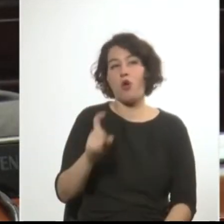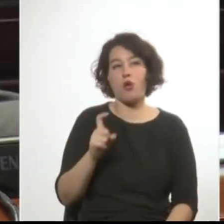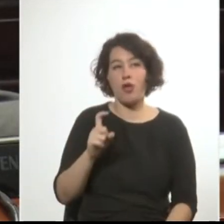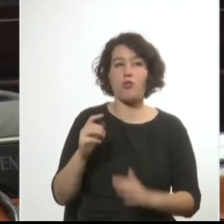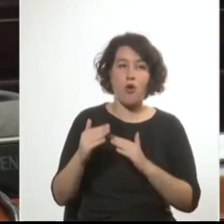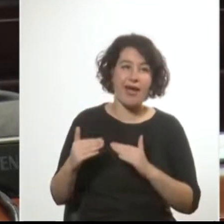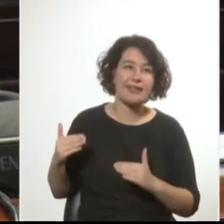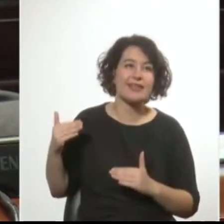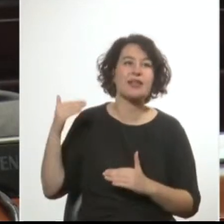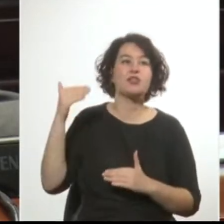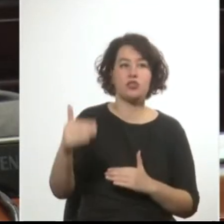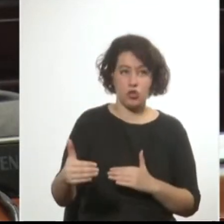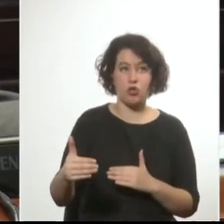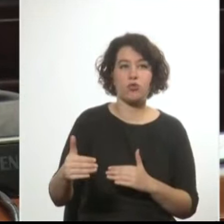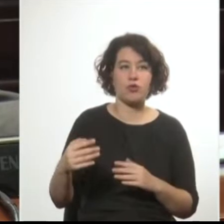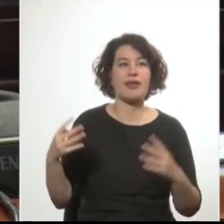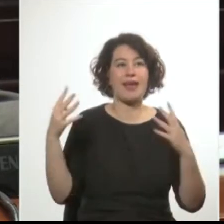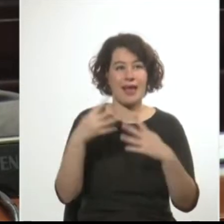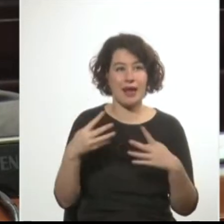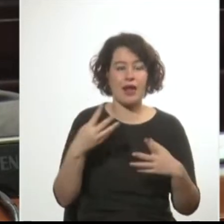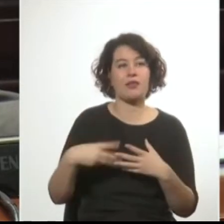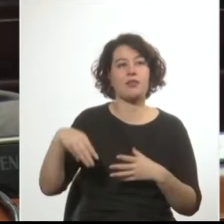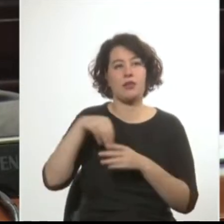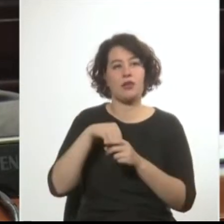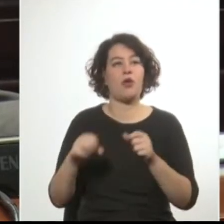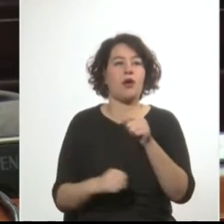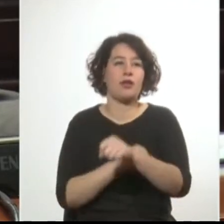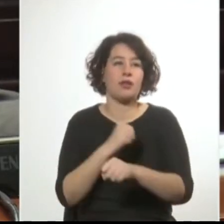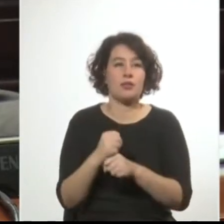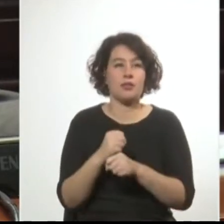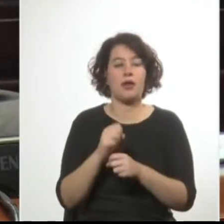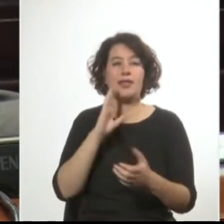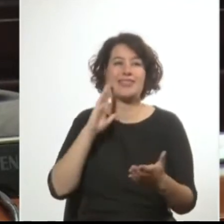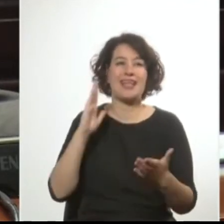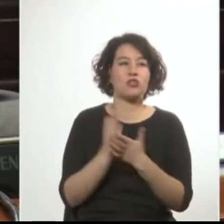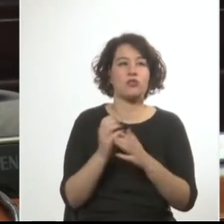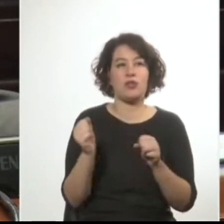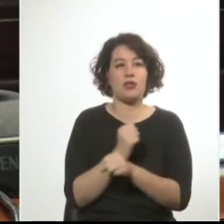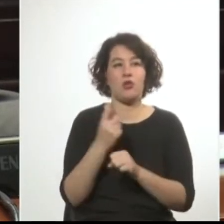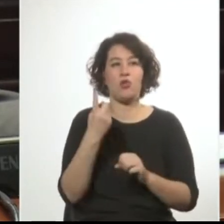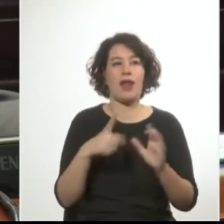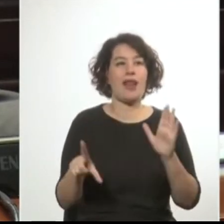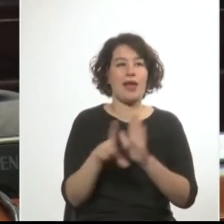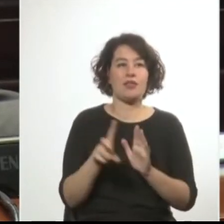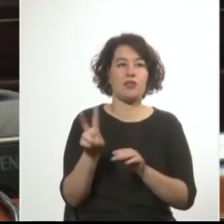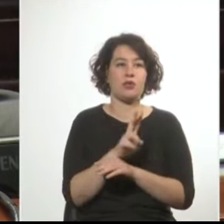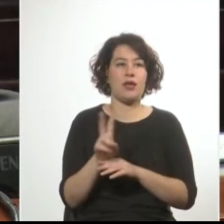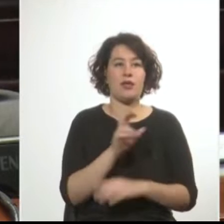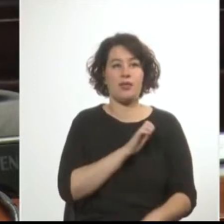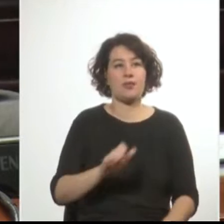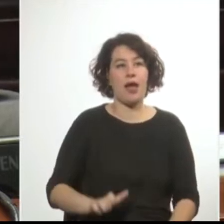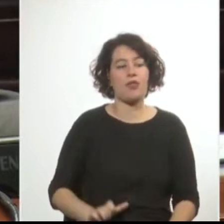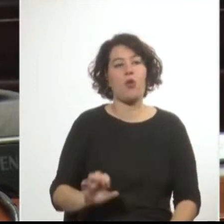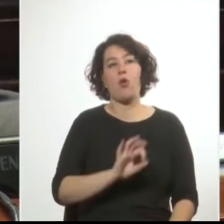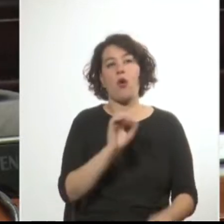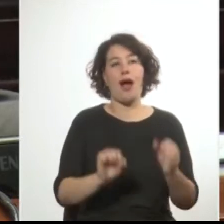extendía el estado de guerra interno hasta la sanción de una ley de seguridad del Estado, o en su defecto,